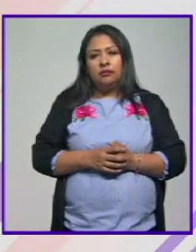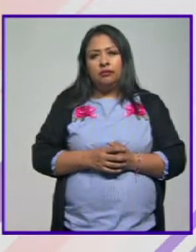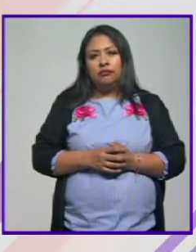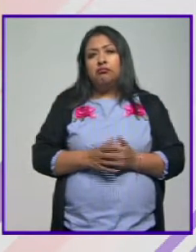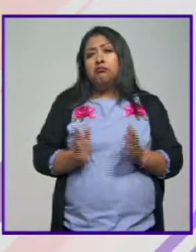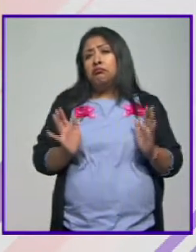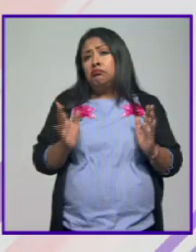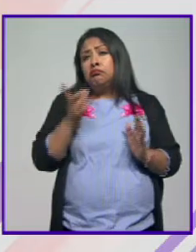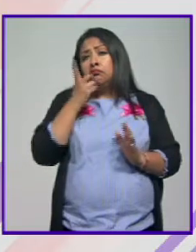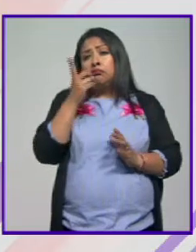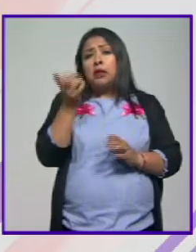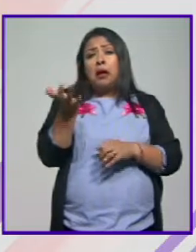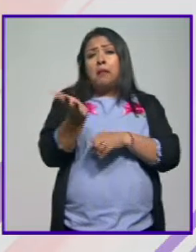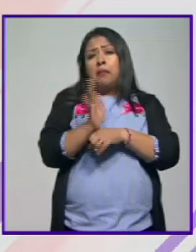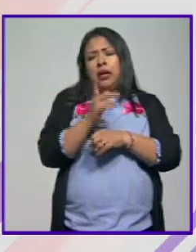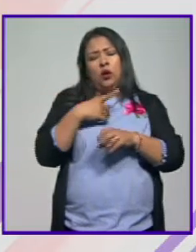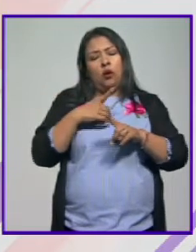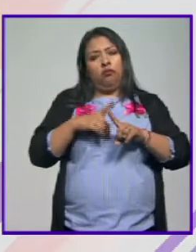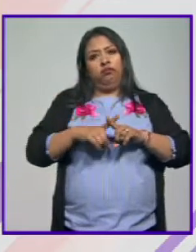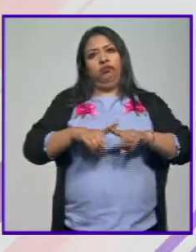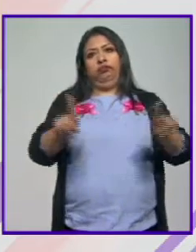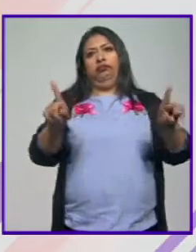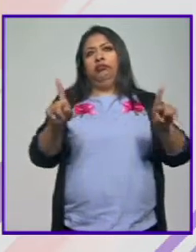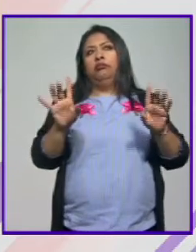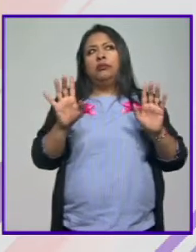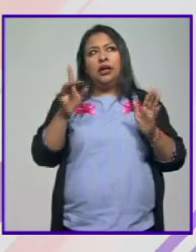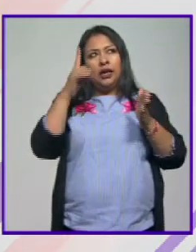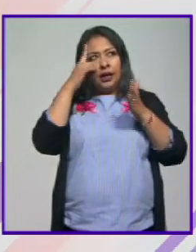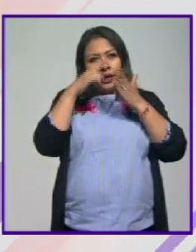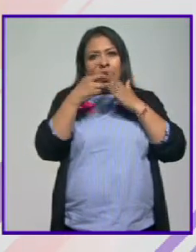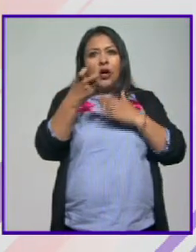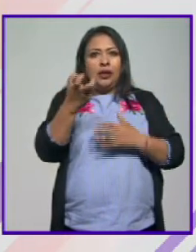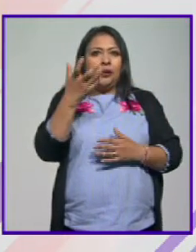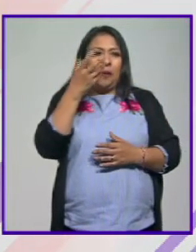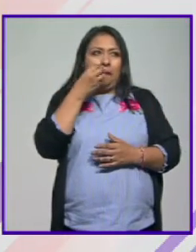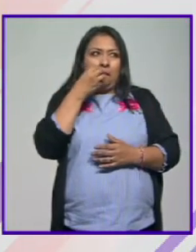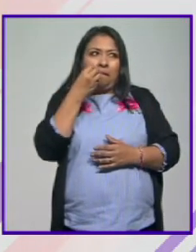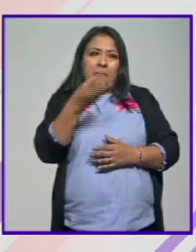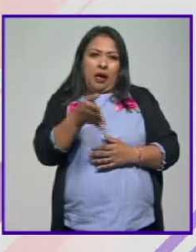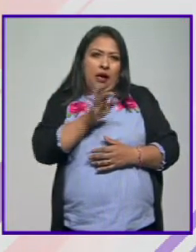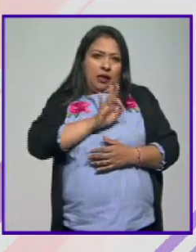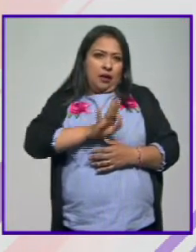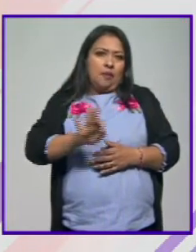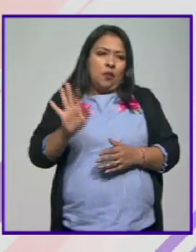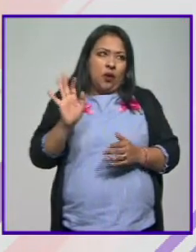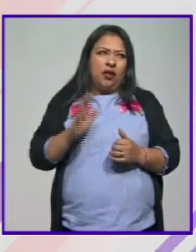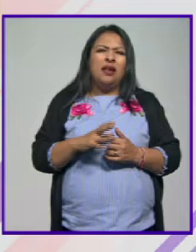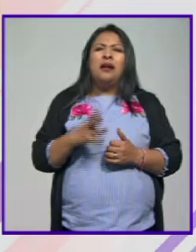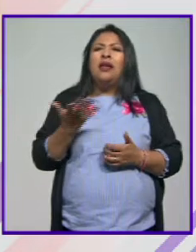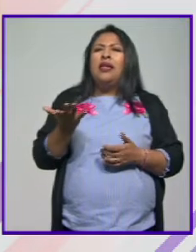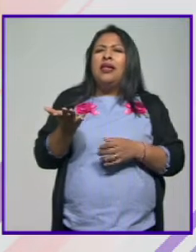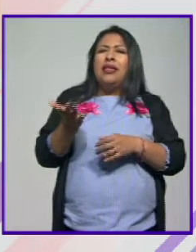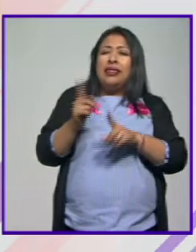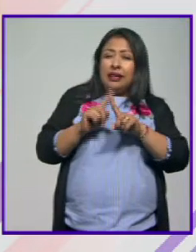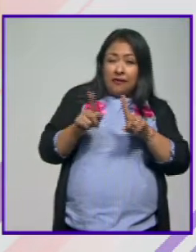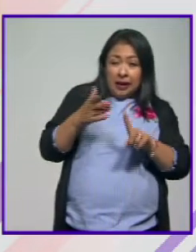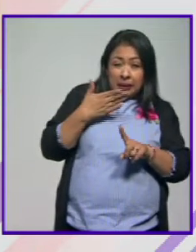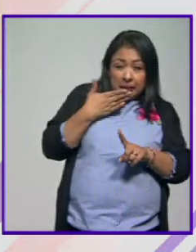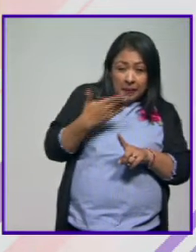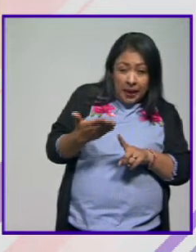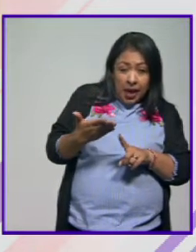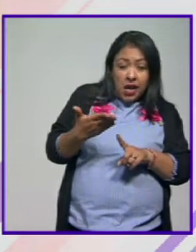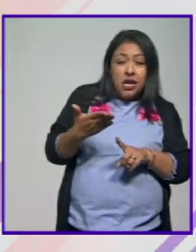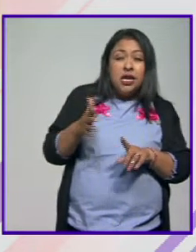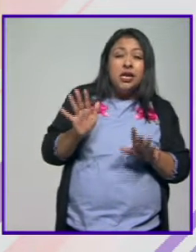que es una que era una película muy diferente ¿no? y es un poco creo que es el gran encanto que puede llegar a tener la película ¿no? ¿qué diferente Pabien? o sea es muy